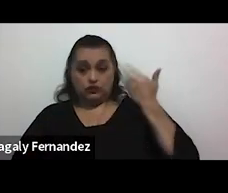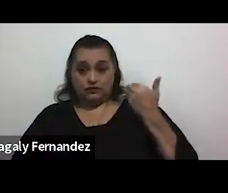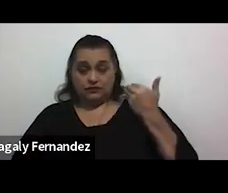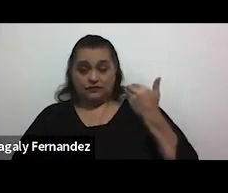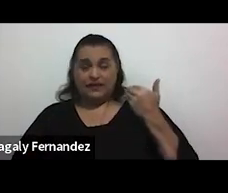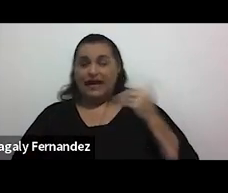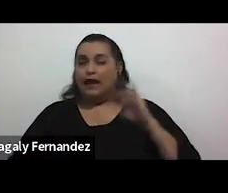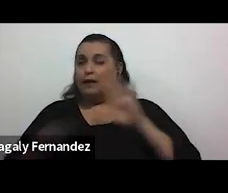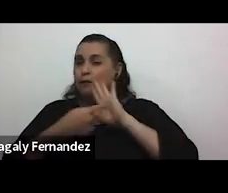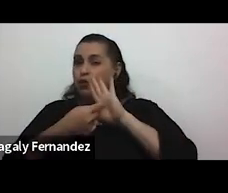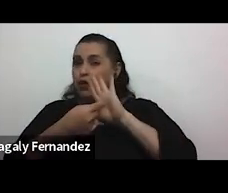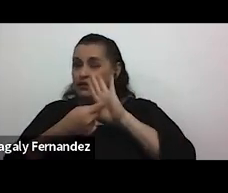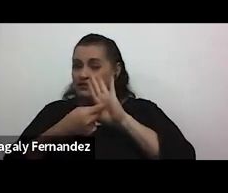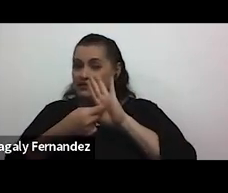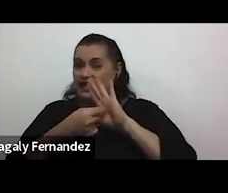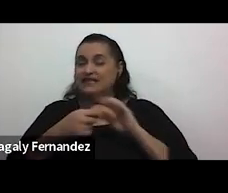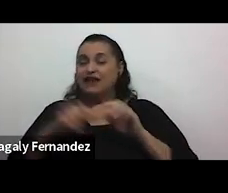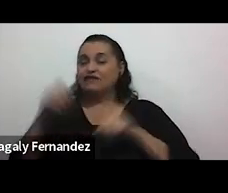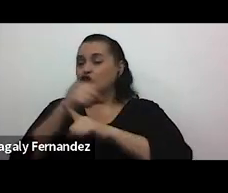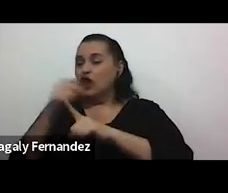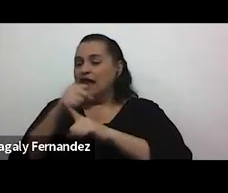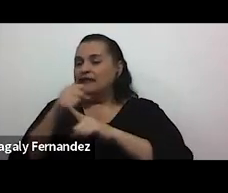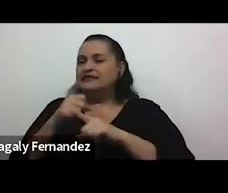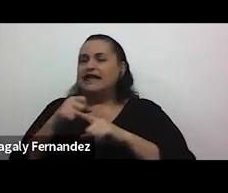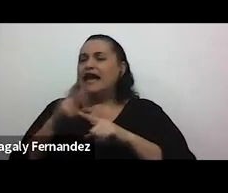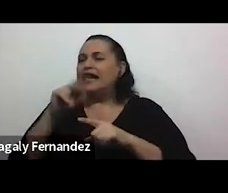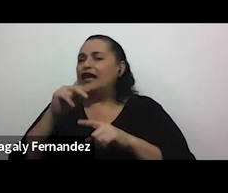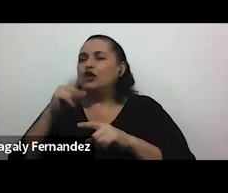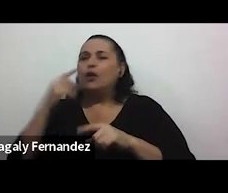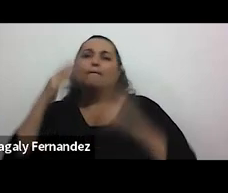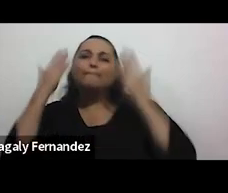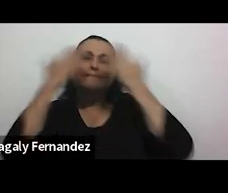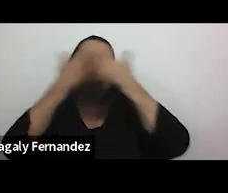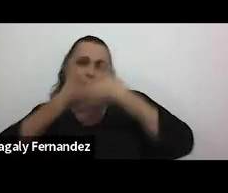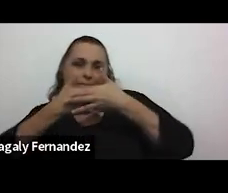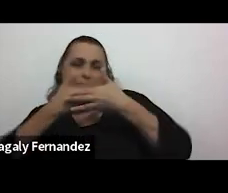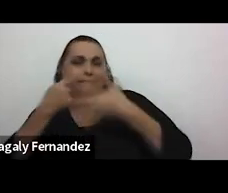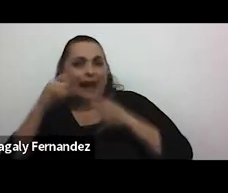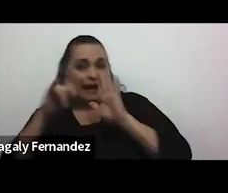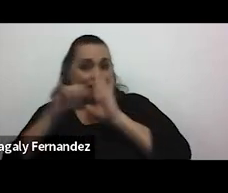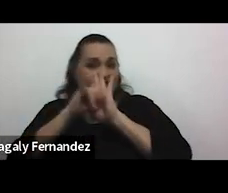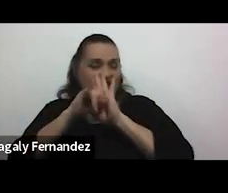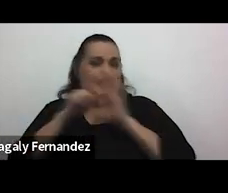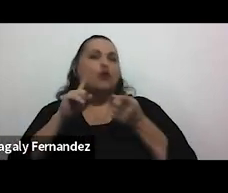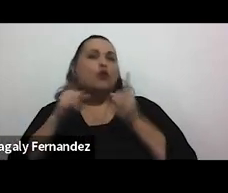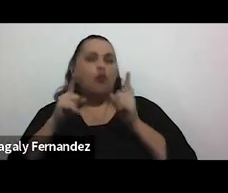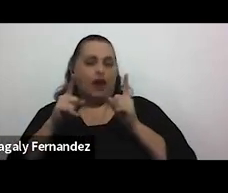señales de violencia sutiles si nos puedes dar un ejemplo para poder identificarlas ok